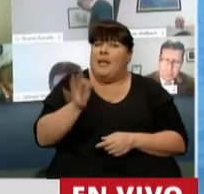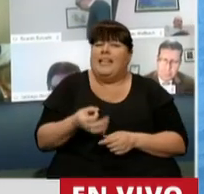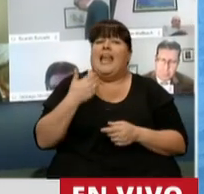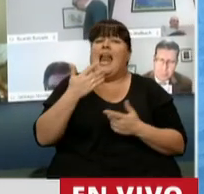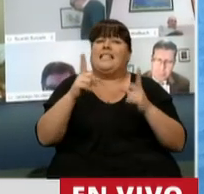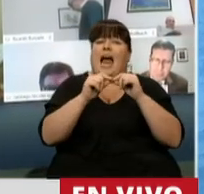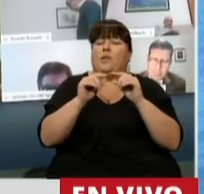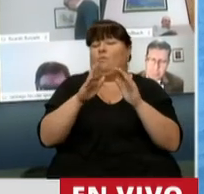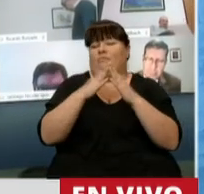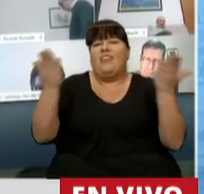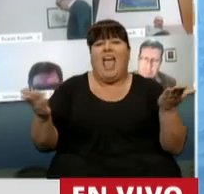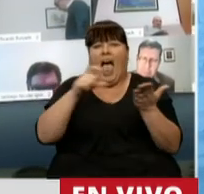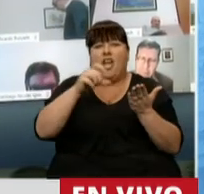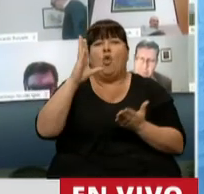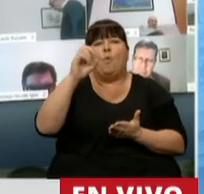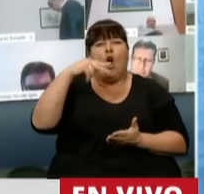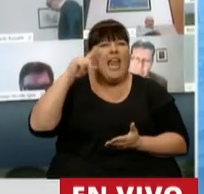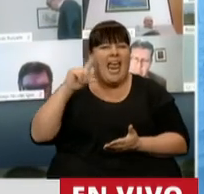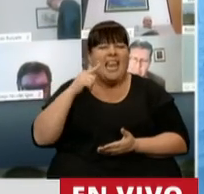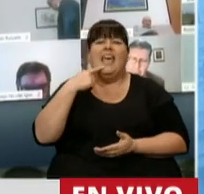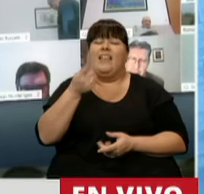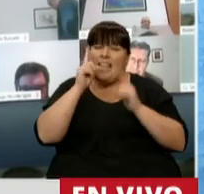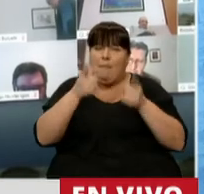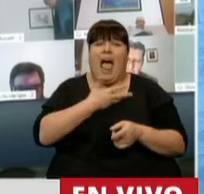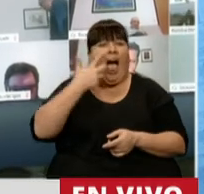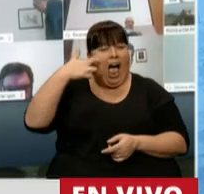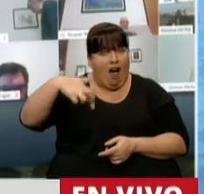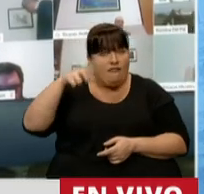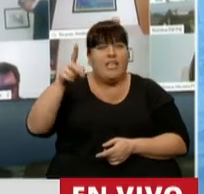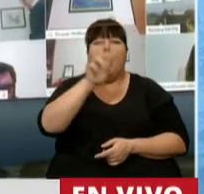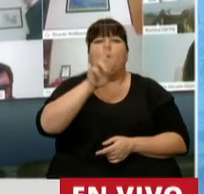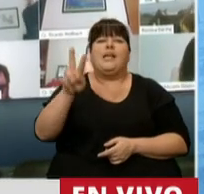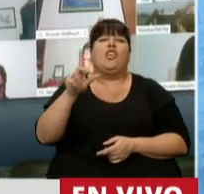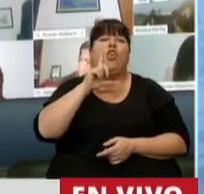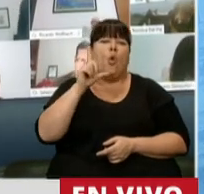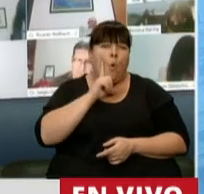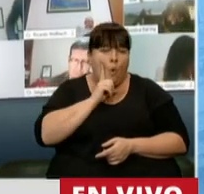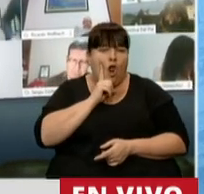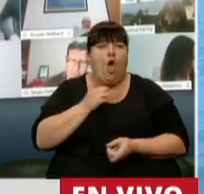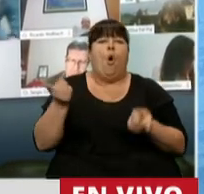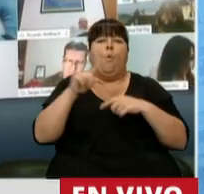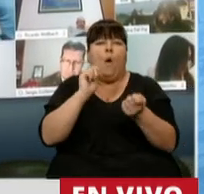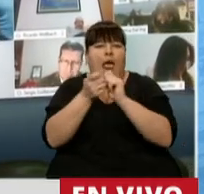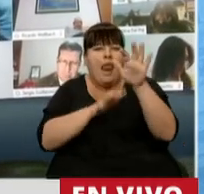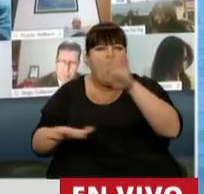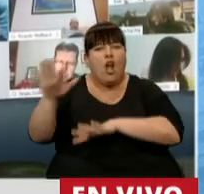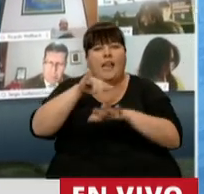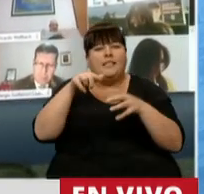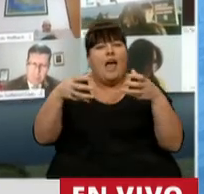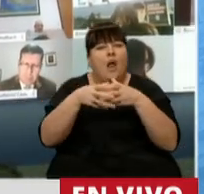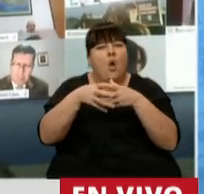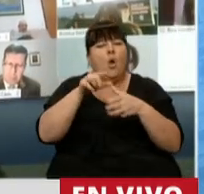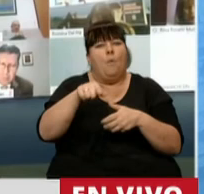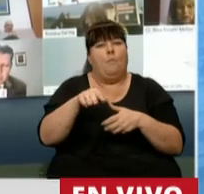un artículo del periodista Marcelo Bonelli que aparte de eso la AFIP el 22 del 7 ha reorganizado el área que